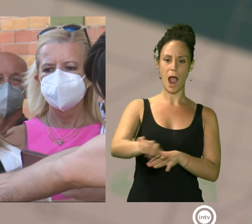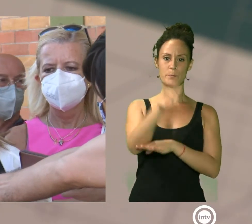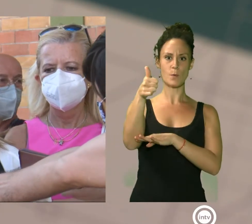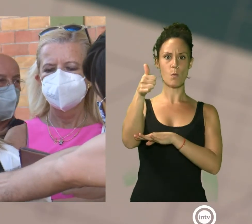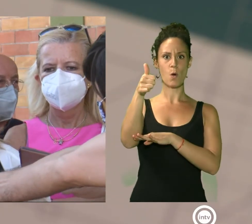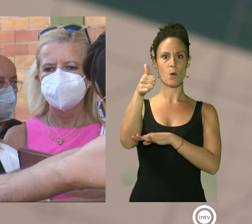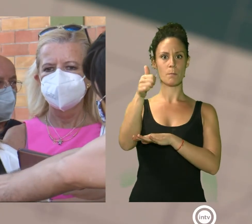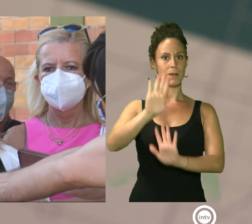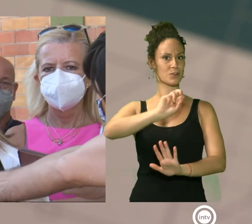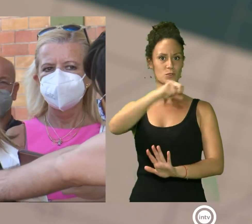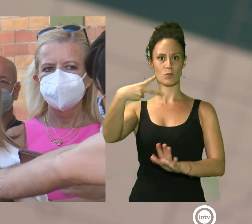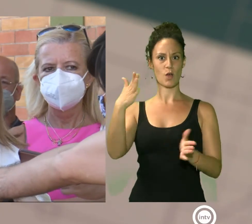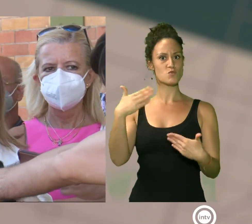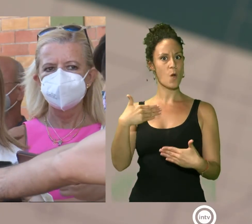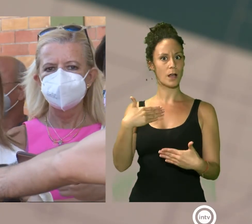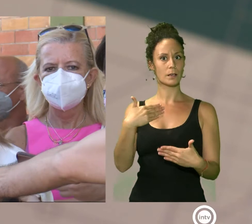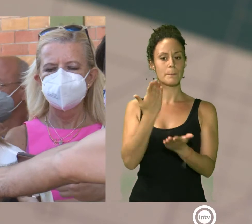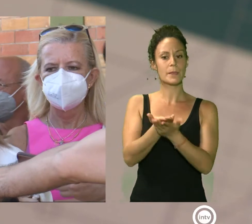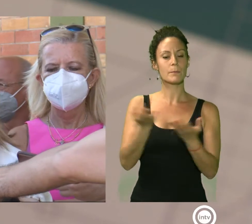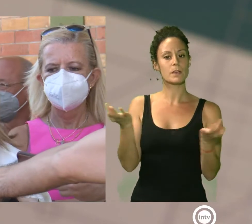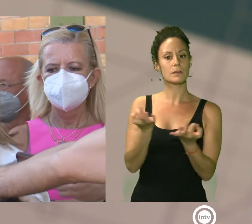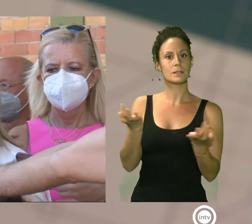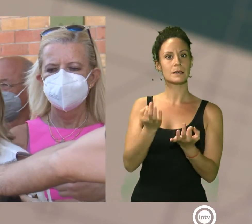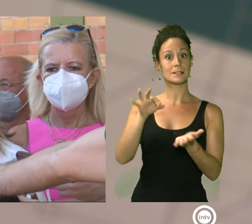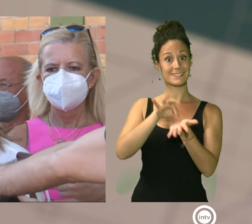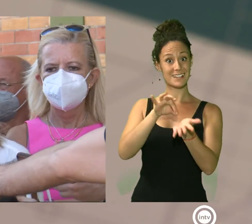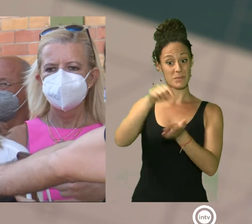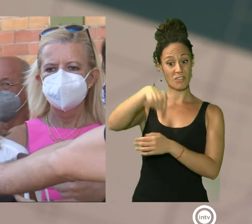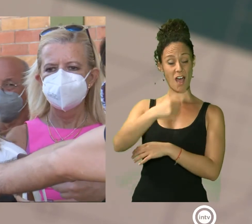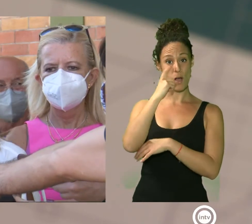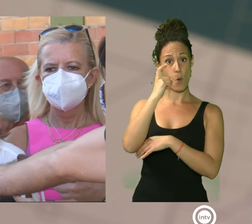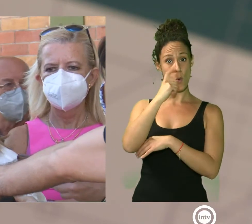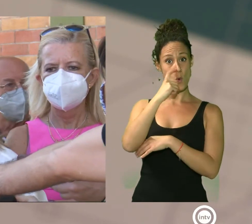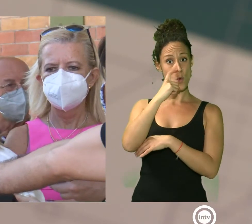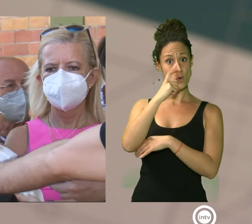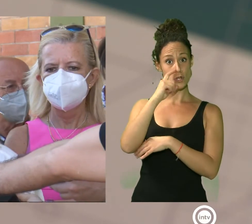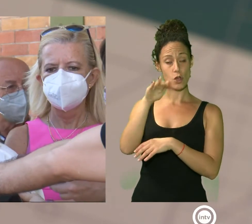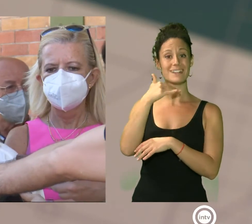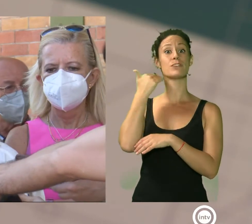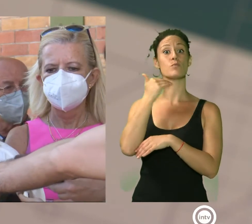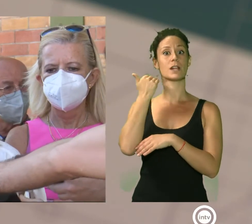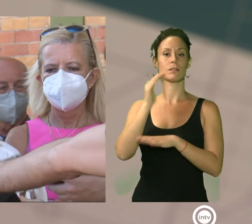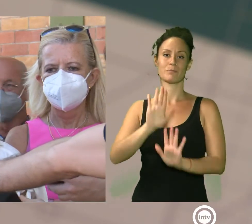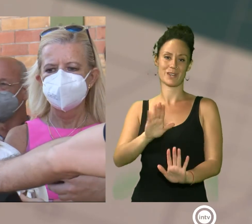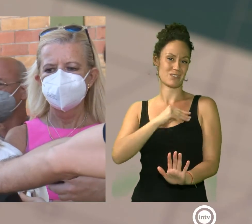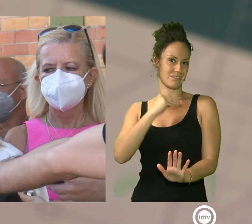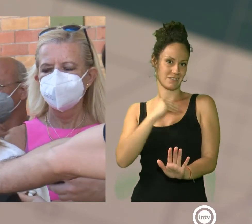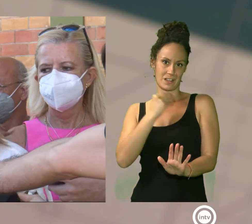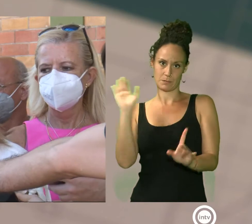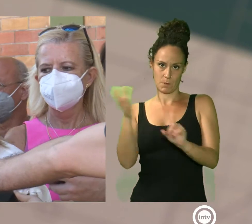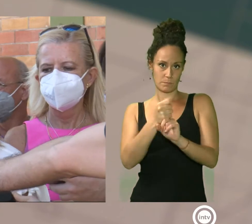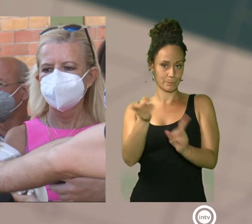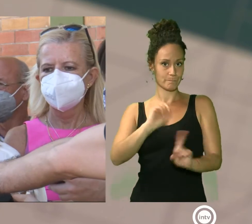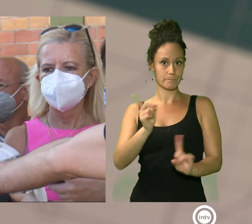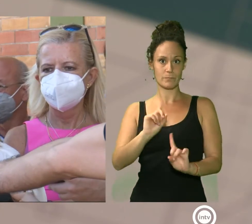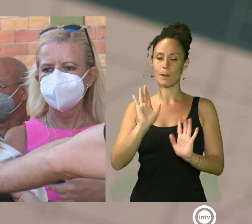recuperáramos los servicios de cara a este mes de junio. Ya, como digo, tristemente no lo hemos logrado. Pero